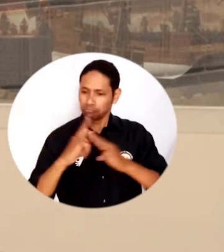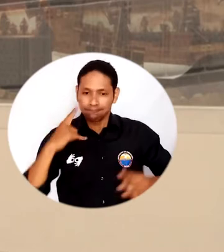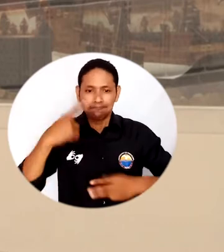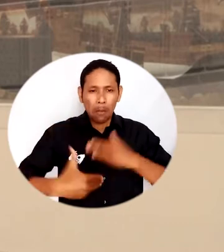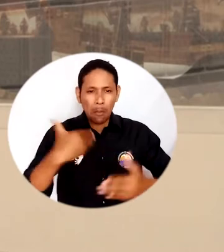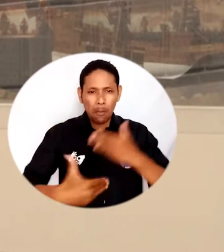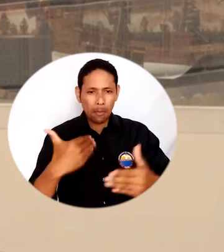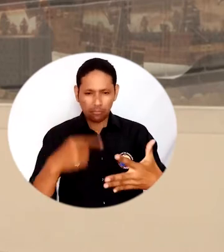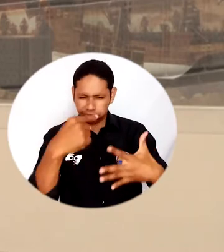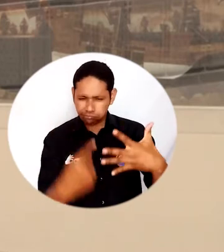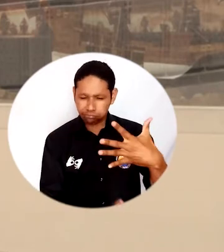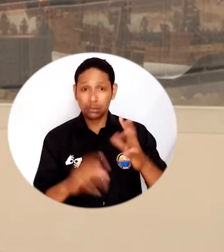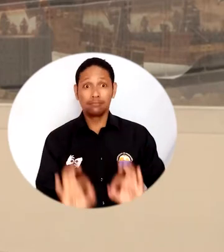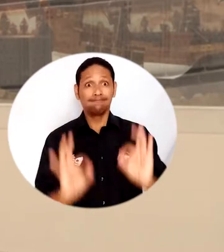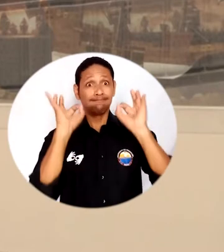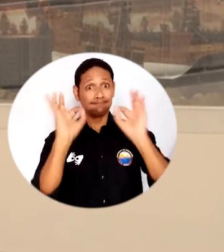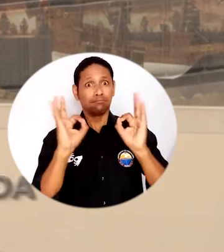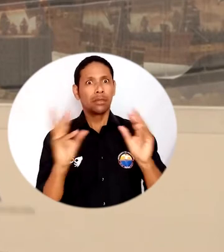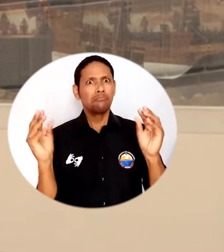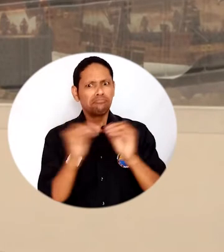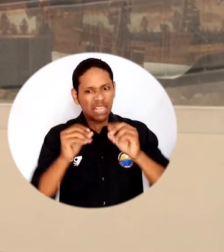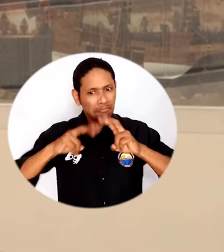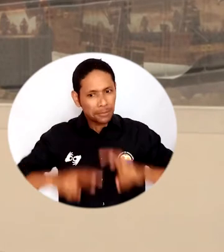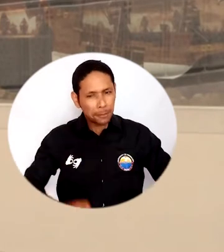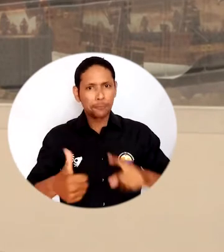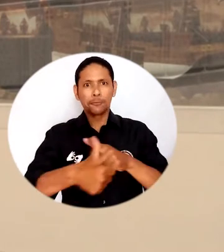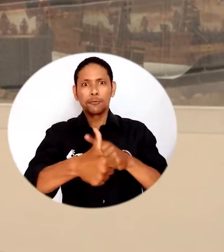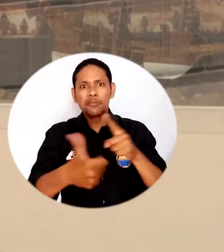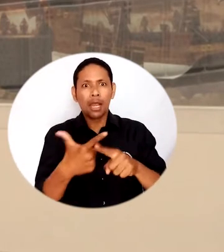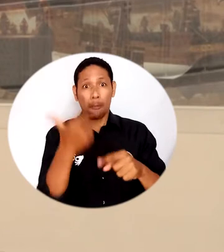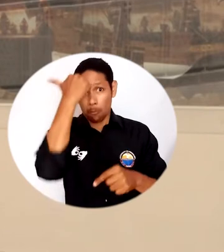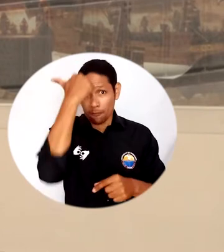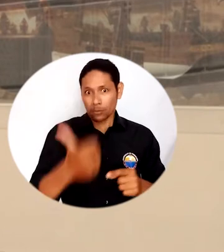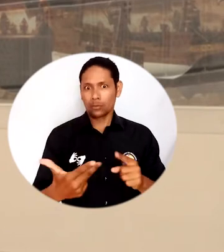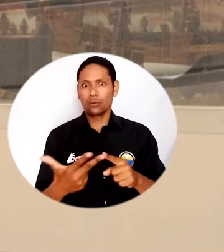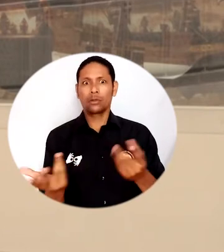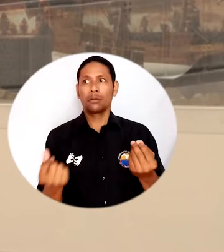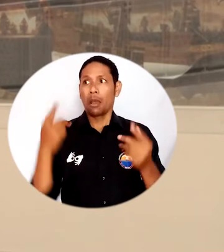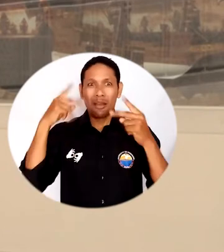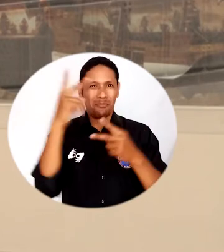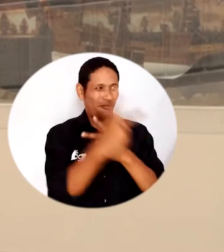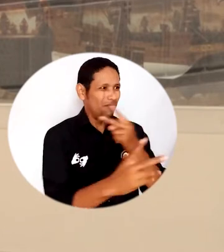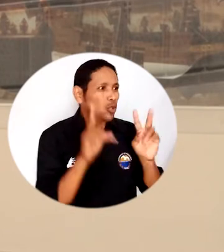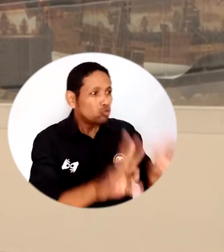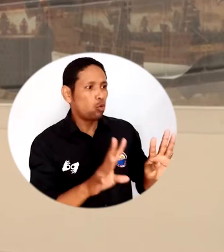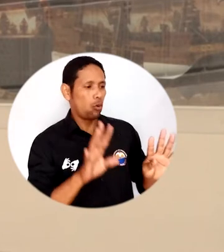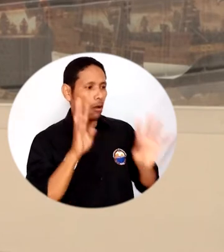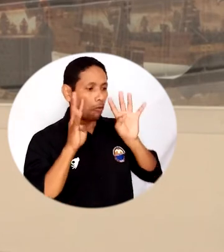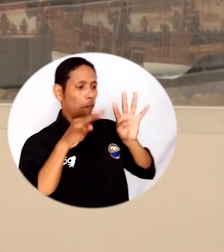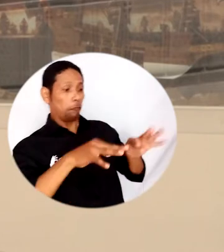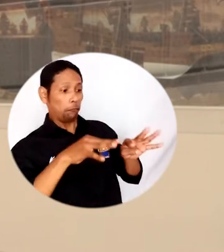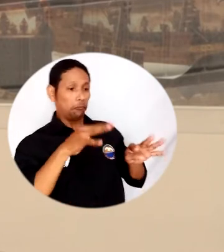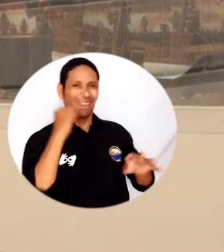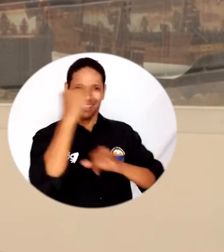que ha tenido la institución en los diferentes factores de calidad, muy importantes los avances en materia de investigación, de profesores, de visibilidad